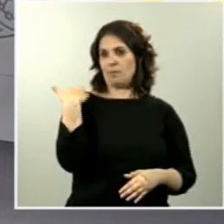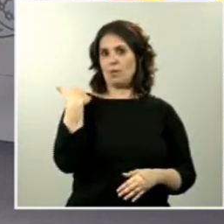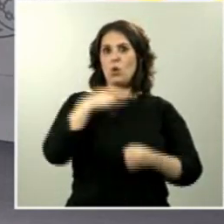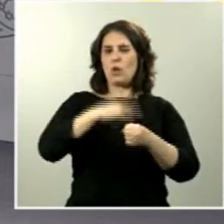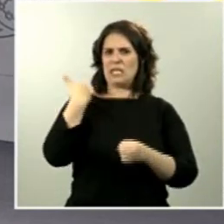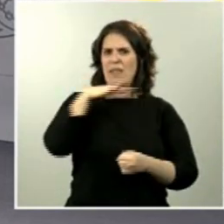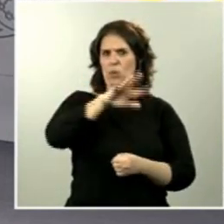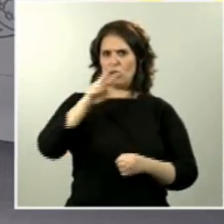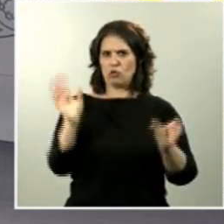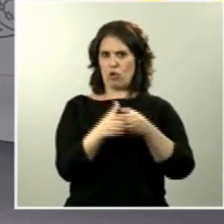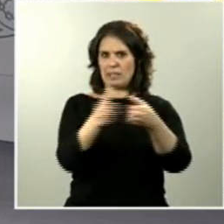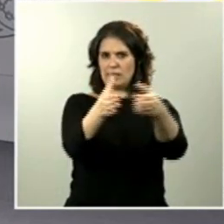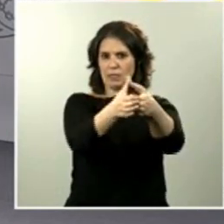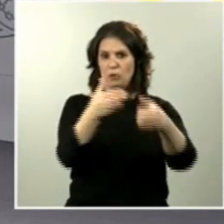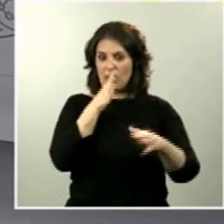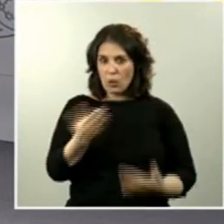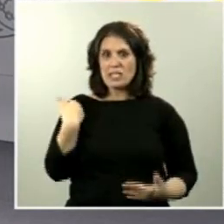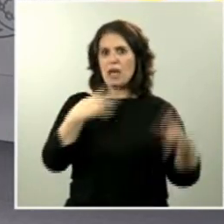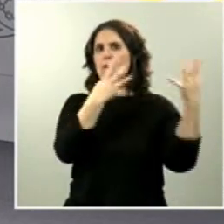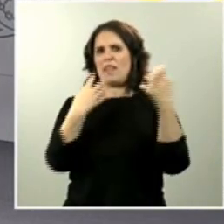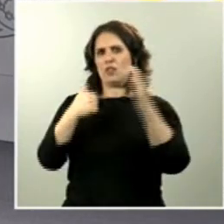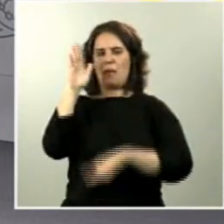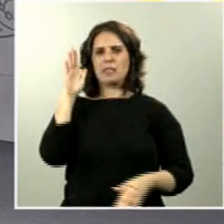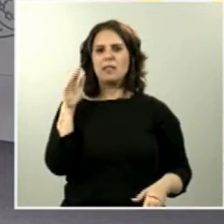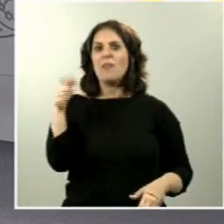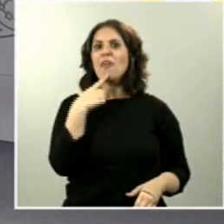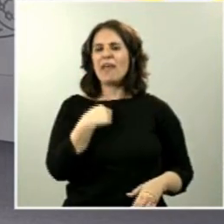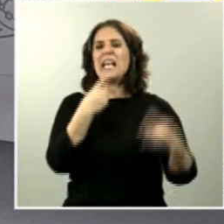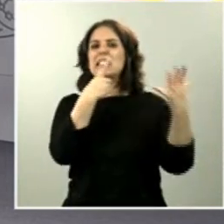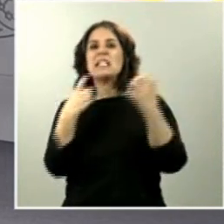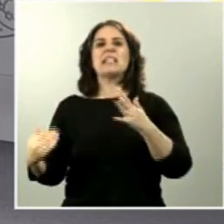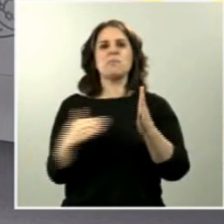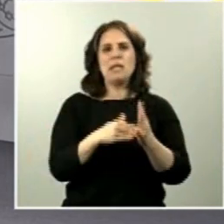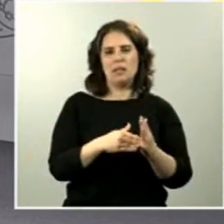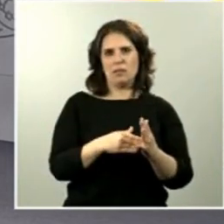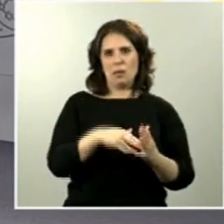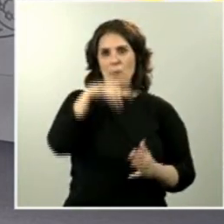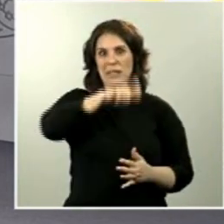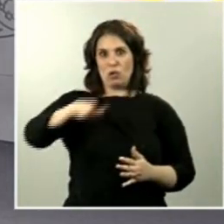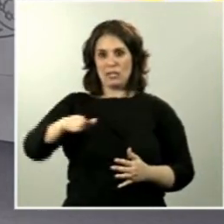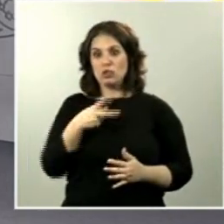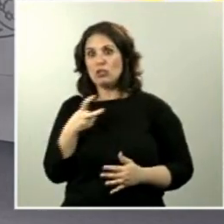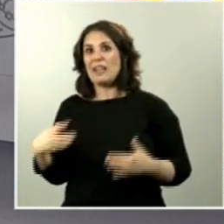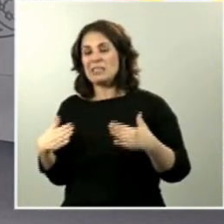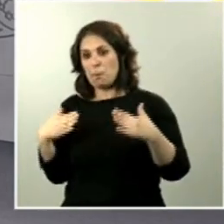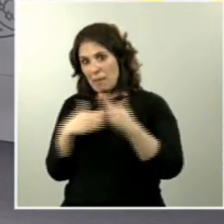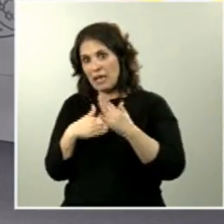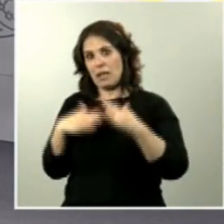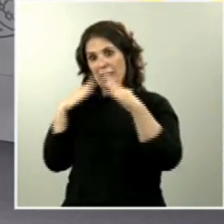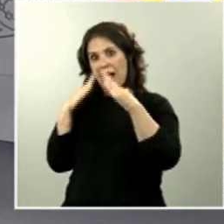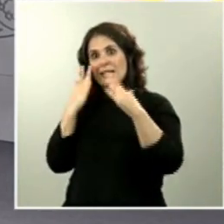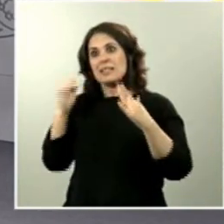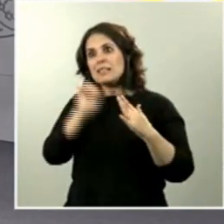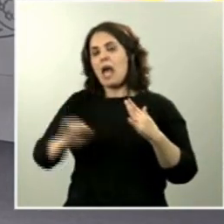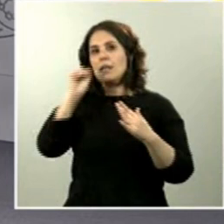este viernes suma ya más de 900, cifran en 600.000 las personas, 200.000 de ellas trabajadoras del hogar, que están en situación de desamparo durante